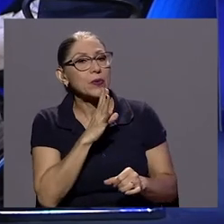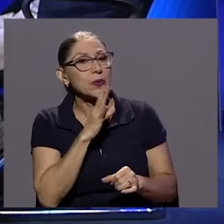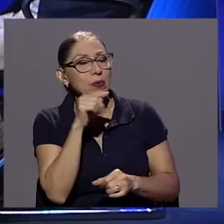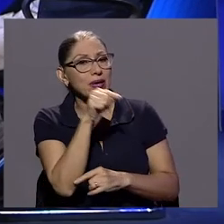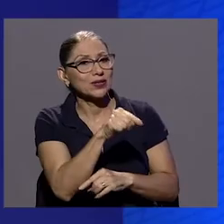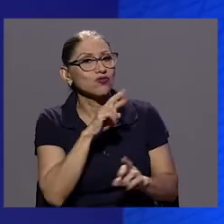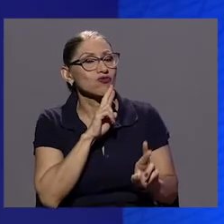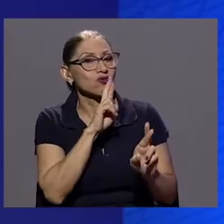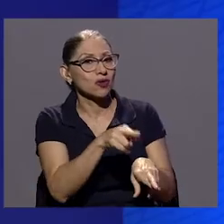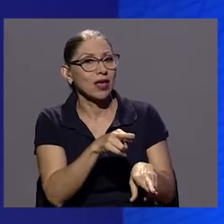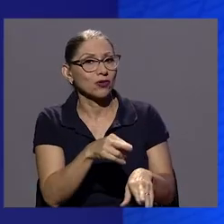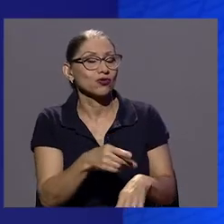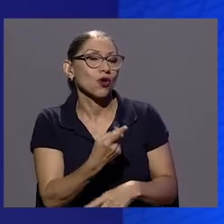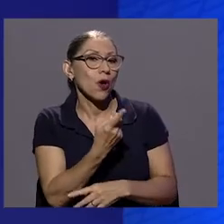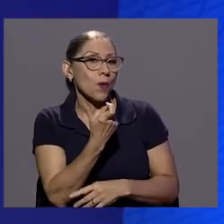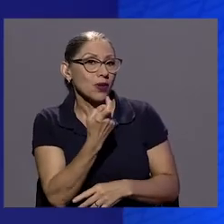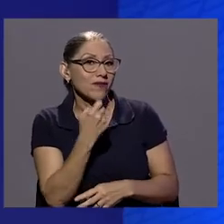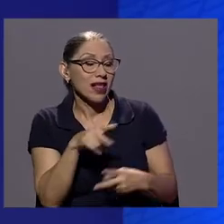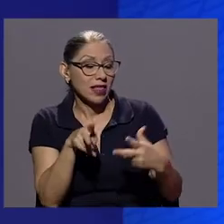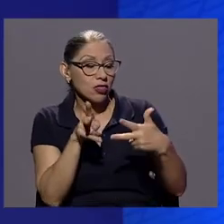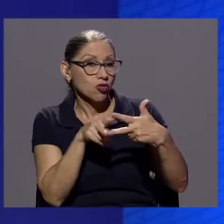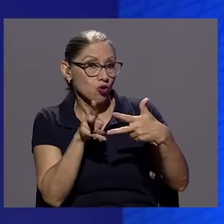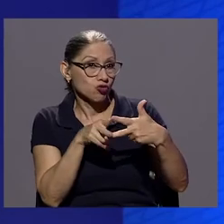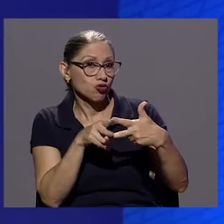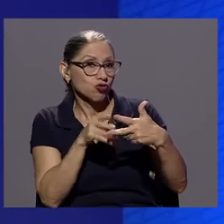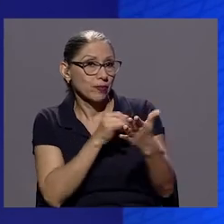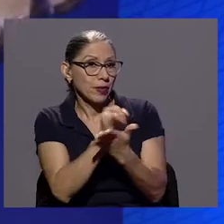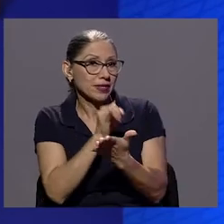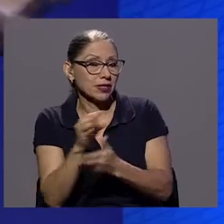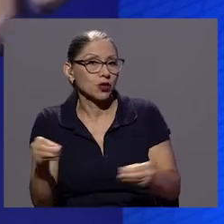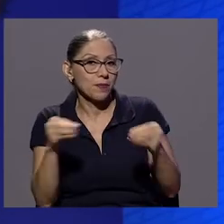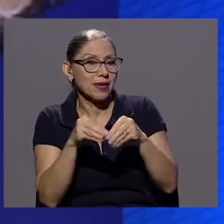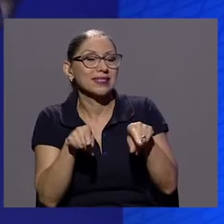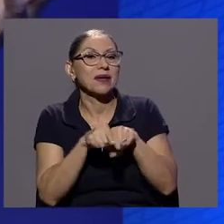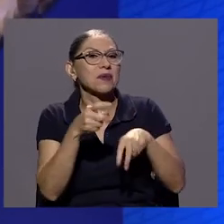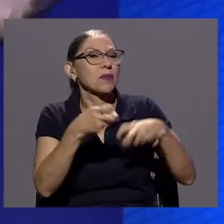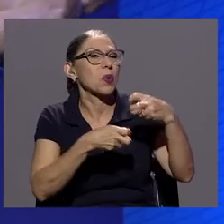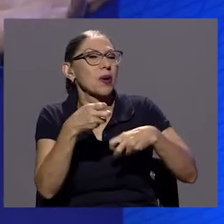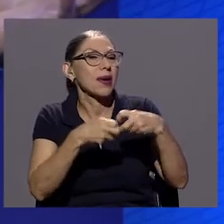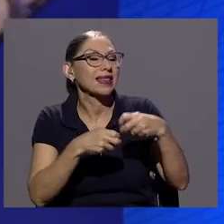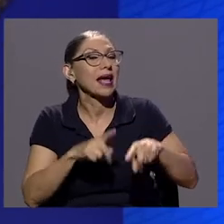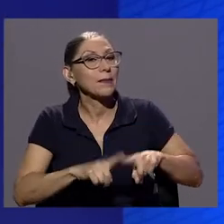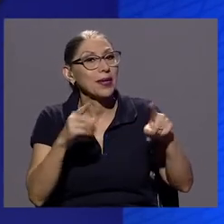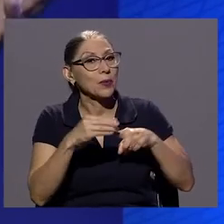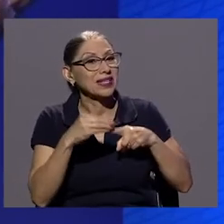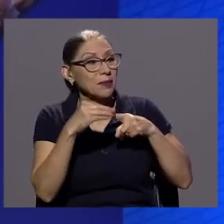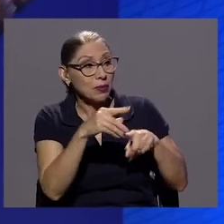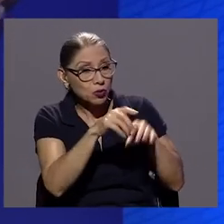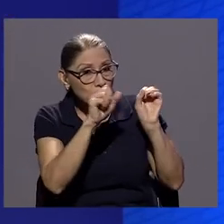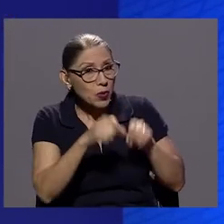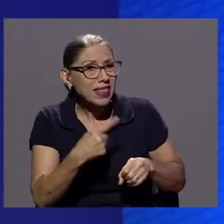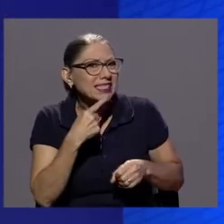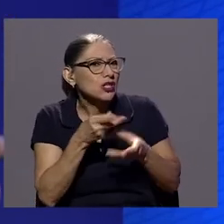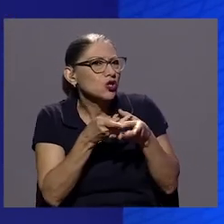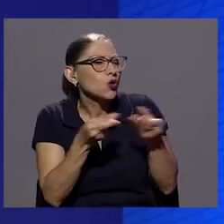un par más, y de la problemática, pero principalmente de Don Danilo, de cuál podría ser una solución, porque a esto hay que entrarle de